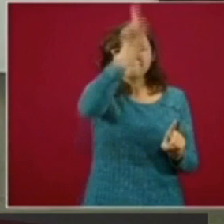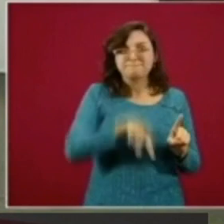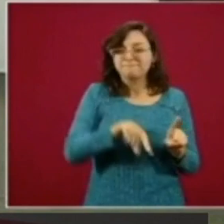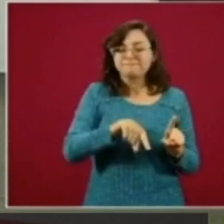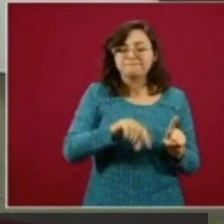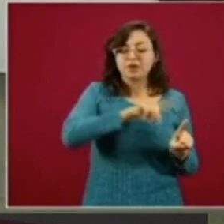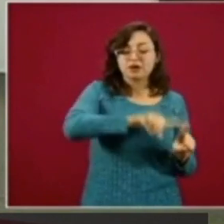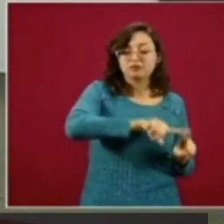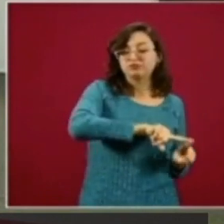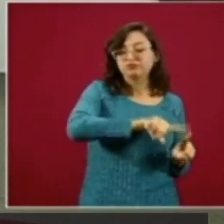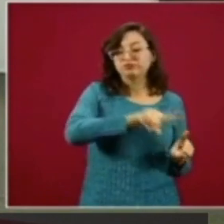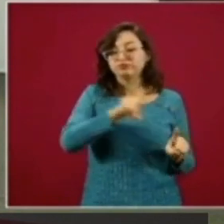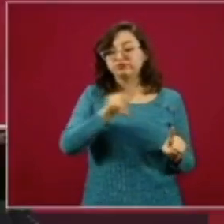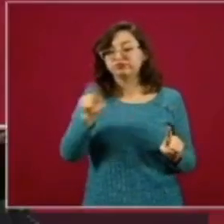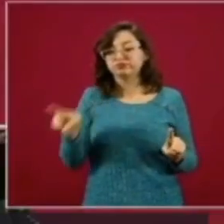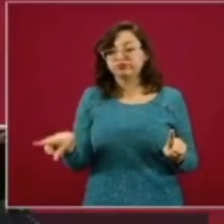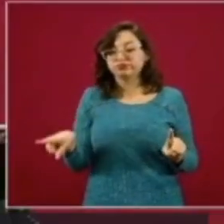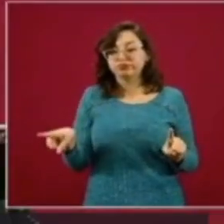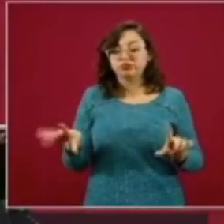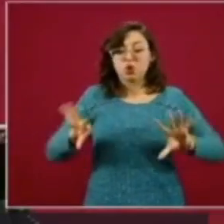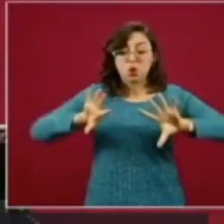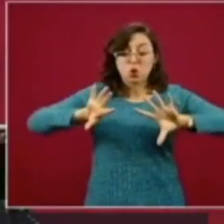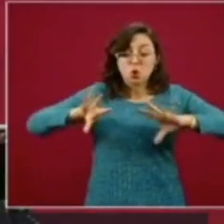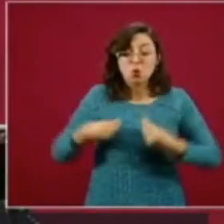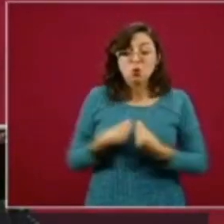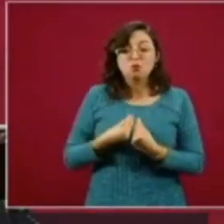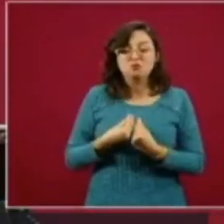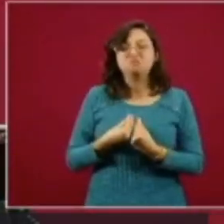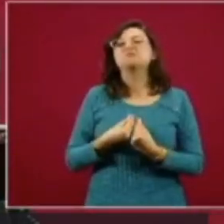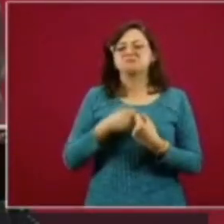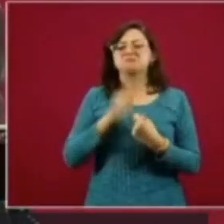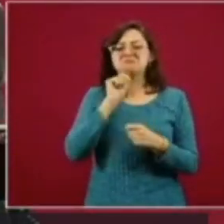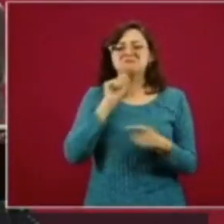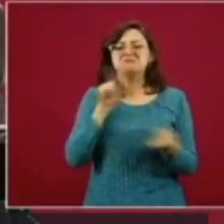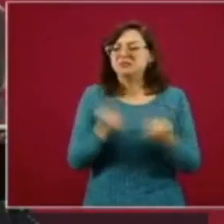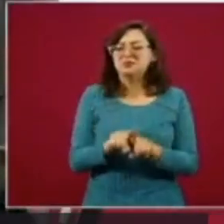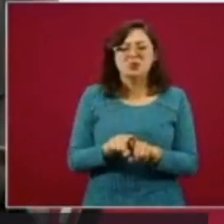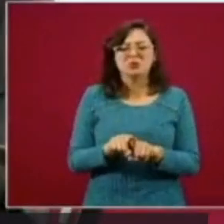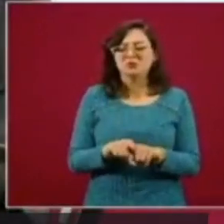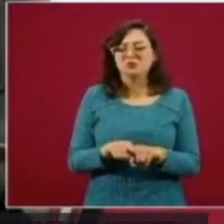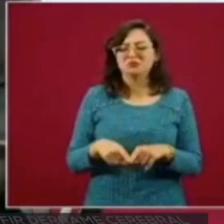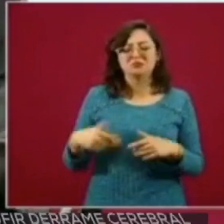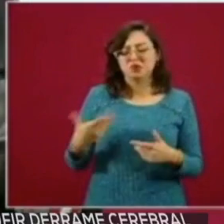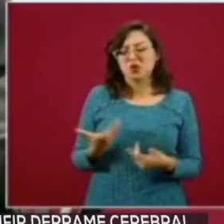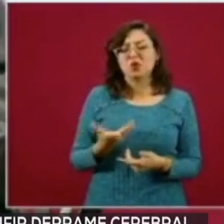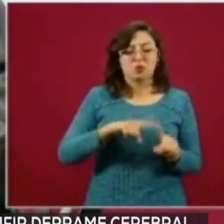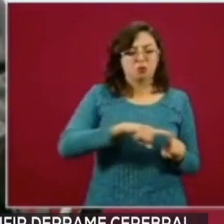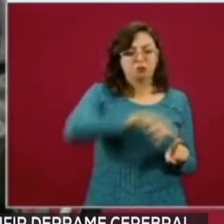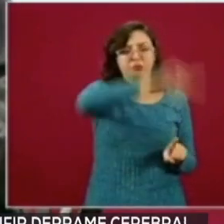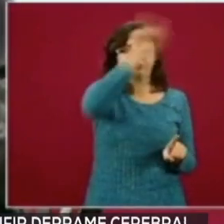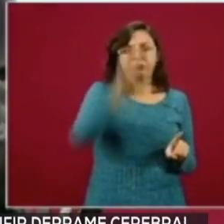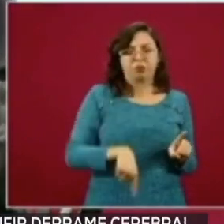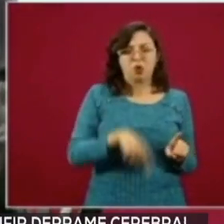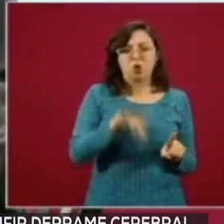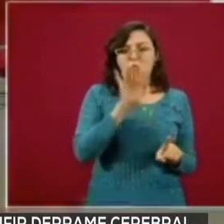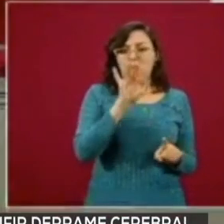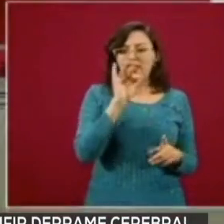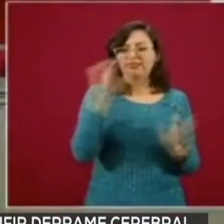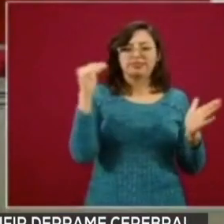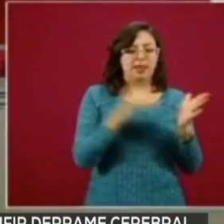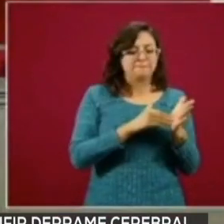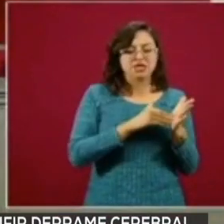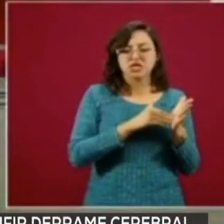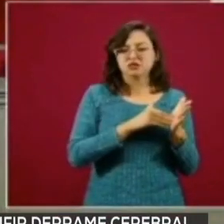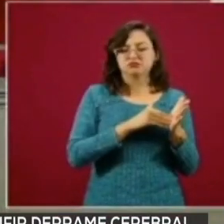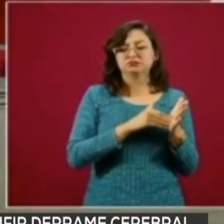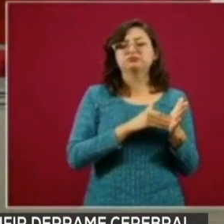Que la cantidad absoluta de casos probablemente va a ser semejante a la que habríamos tenido en esa megacurva epidémica. Esto